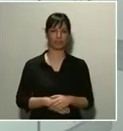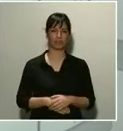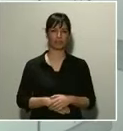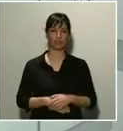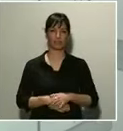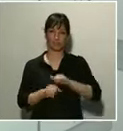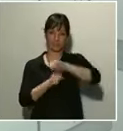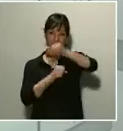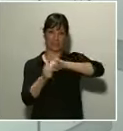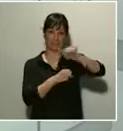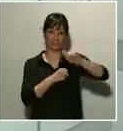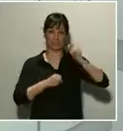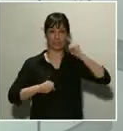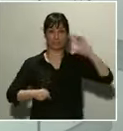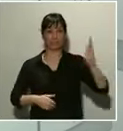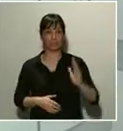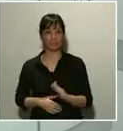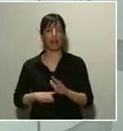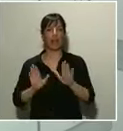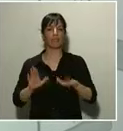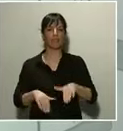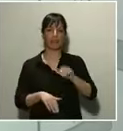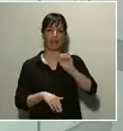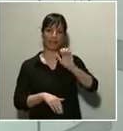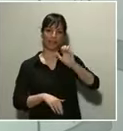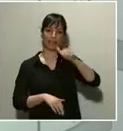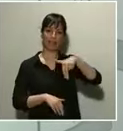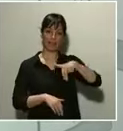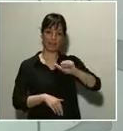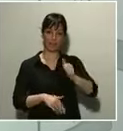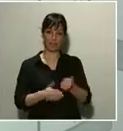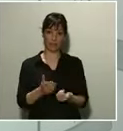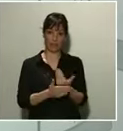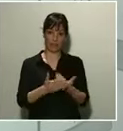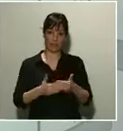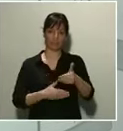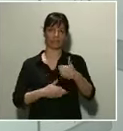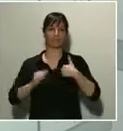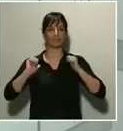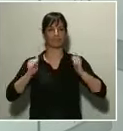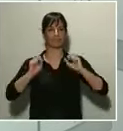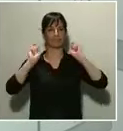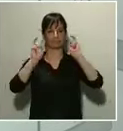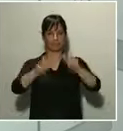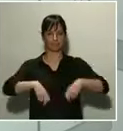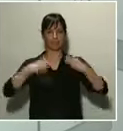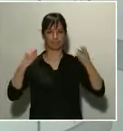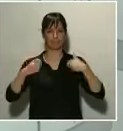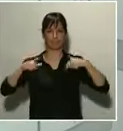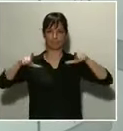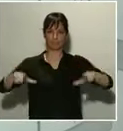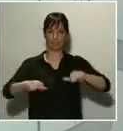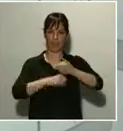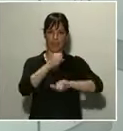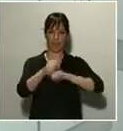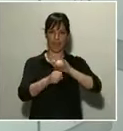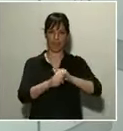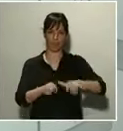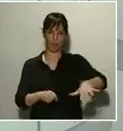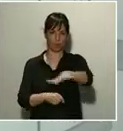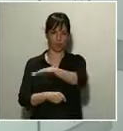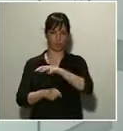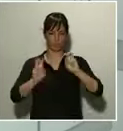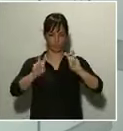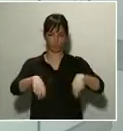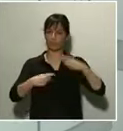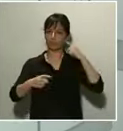a que AENA, en los próximos días, ponga en marcha una reorganización de las instalaciones aeroportuarias para adaptarlas